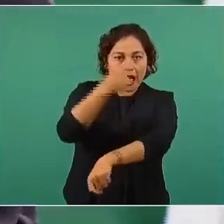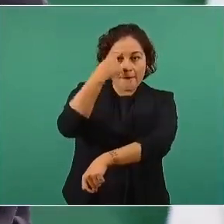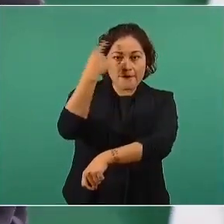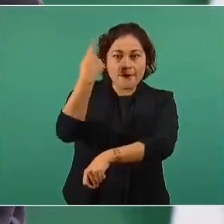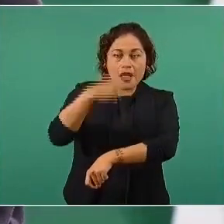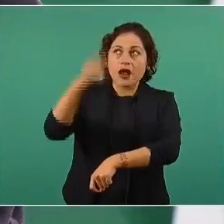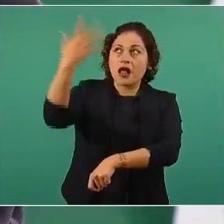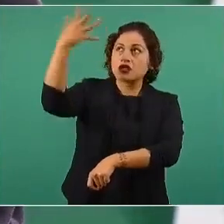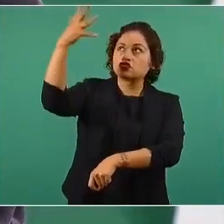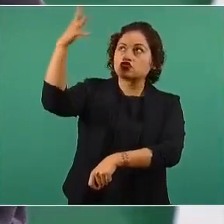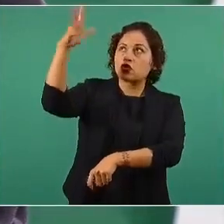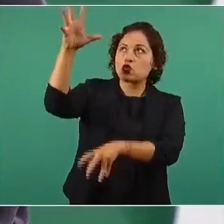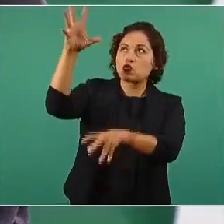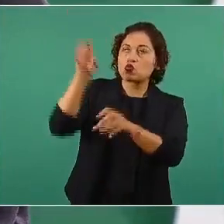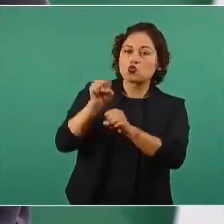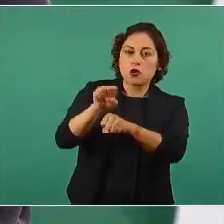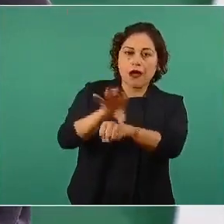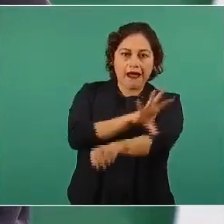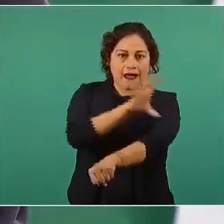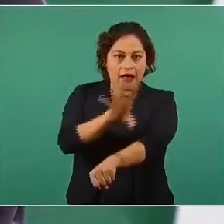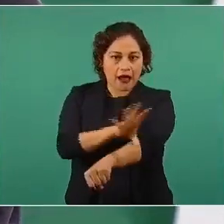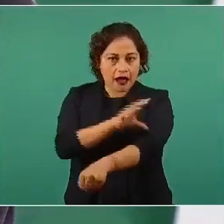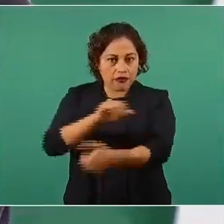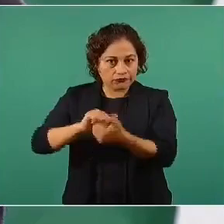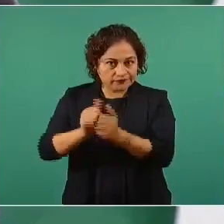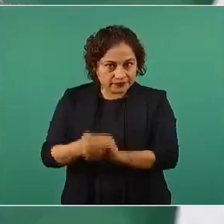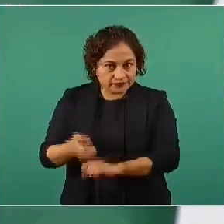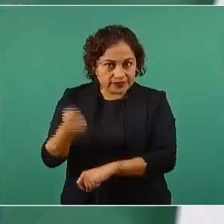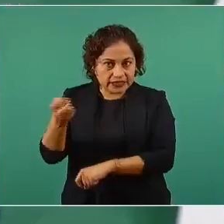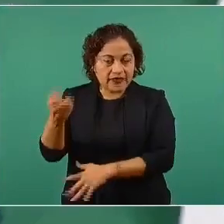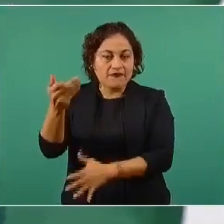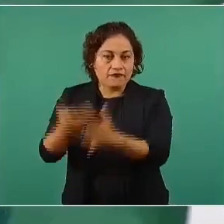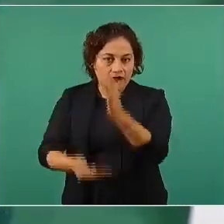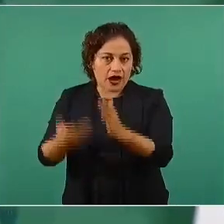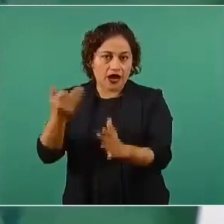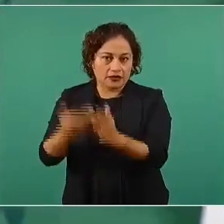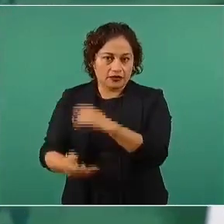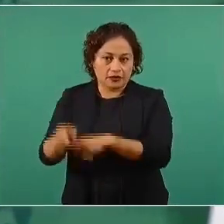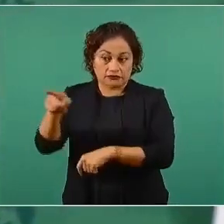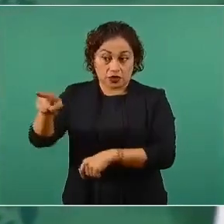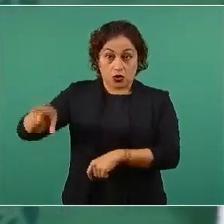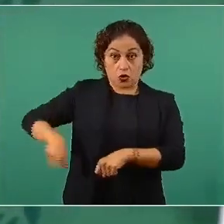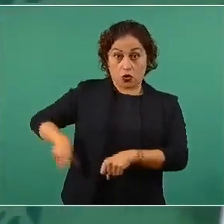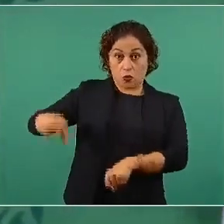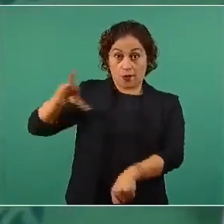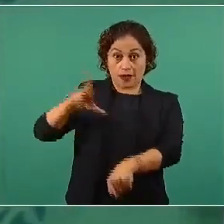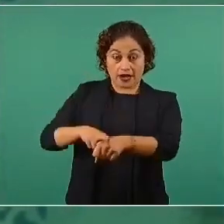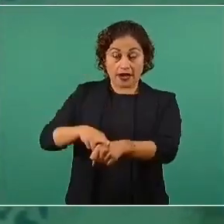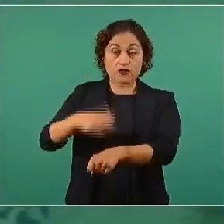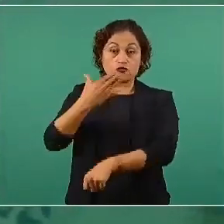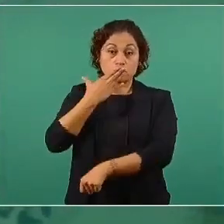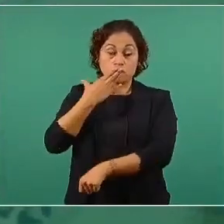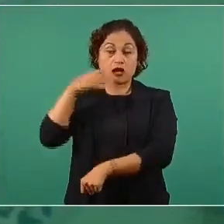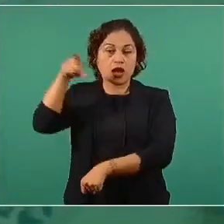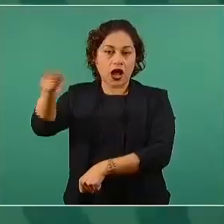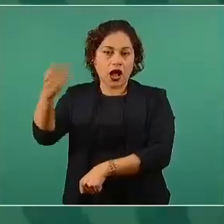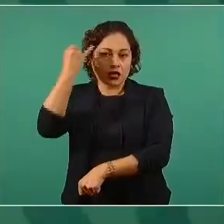solar es una iniciativa del nuevo gobernador de Sonora el Fonso Durazo